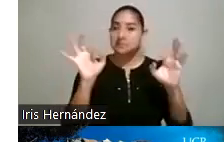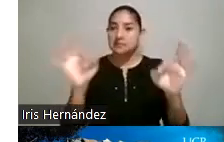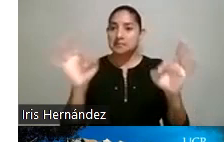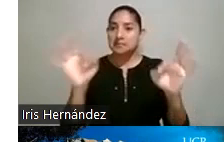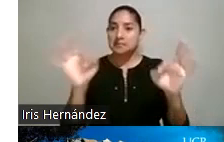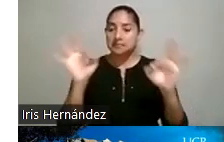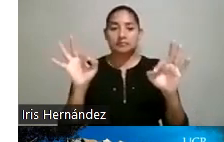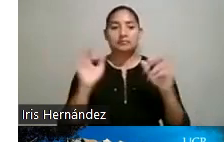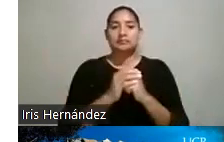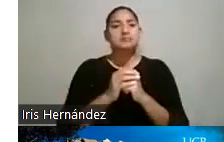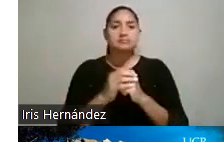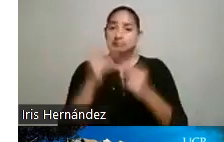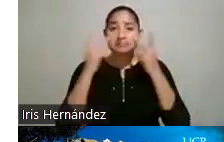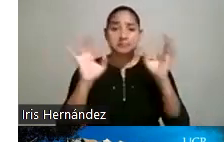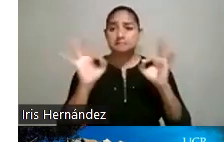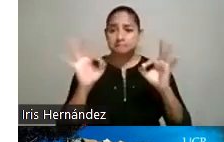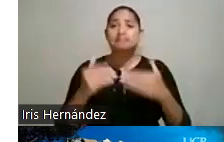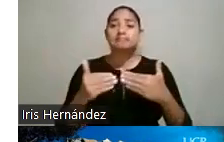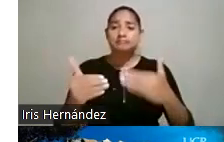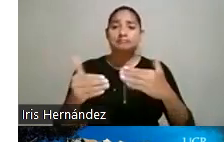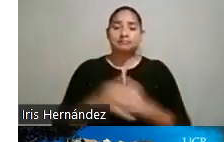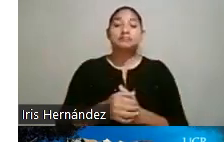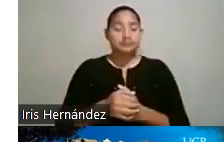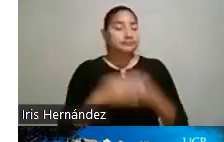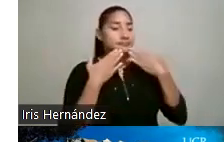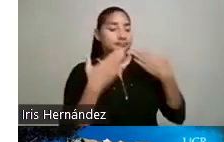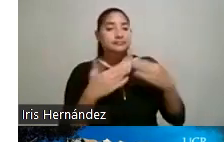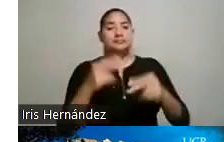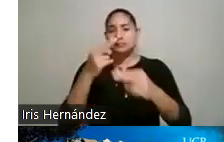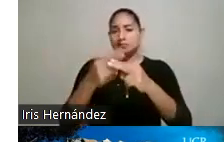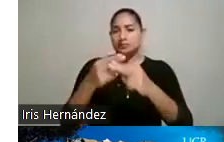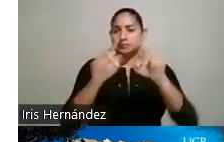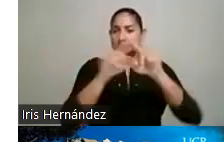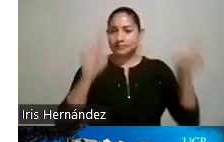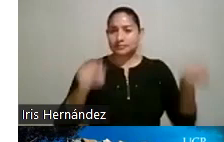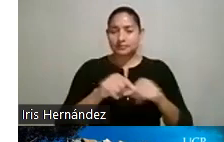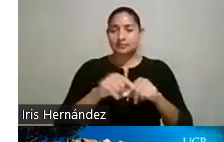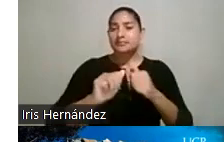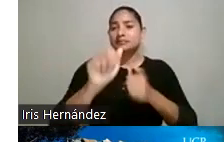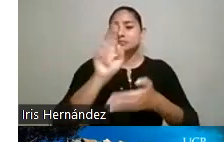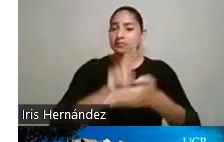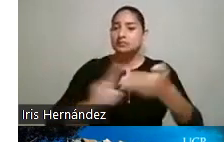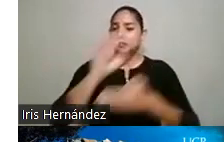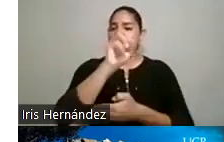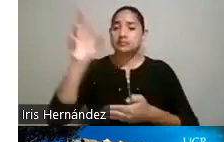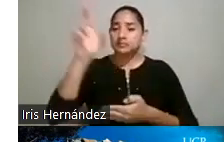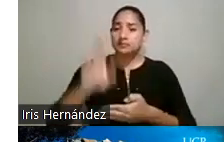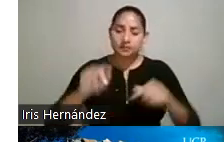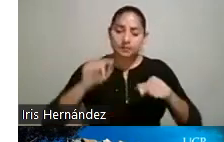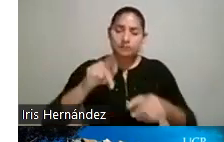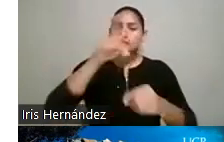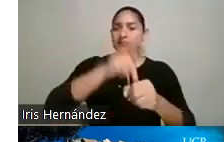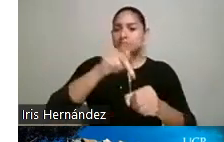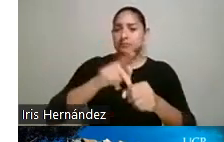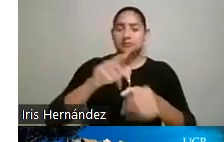Se ve perfecto. Adelante. Muchas gracias. El nombre de la presentación es este Avances de la Universidad de Costa Rica en la Participación de